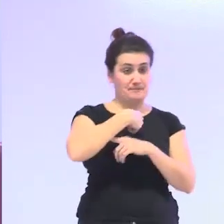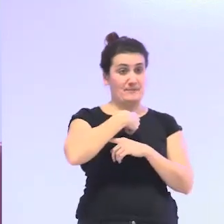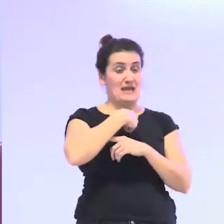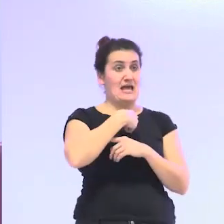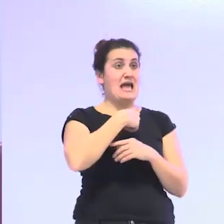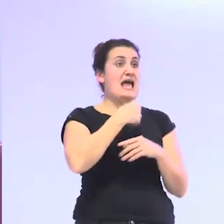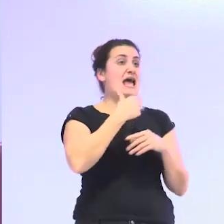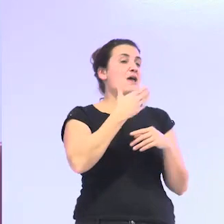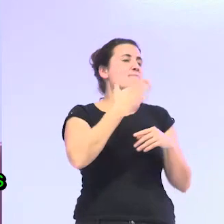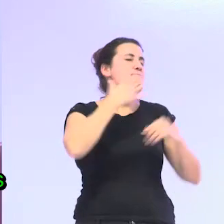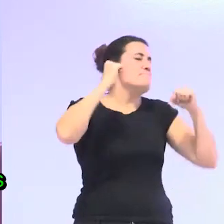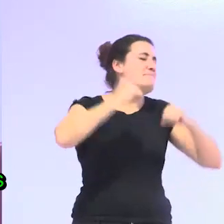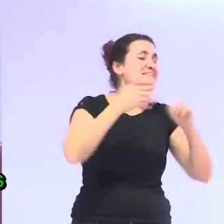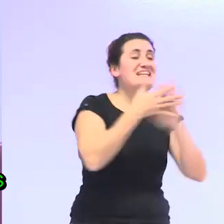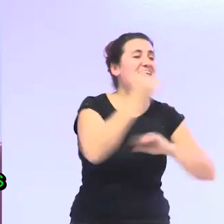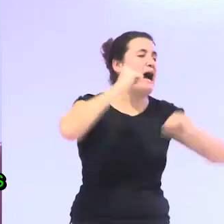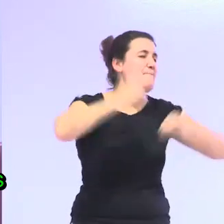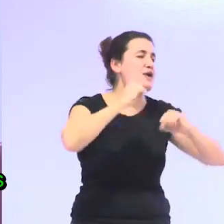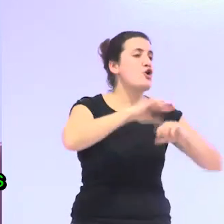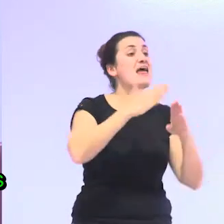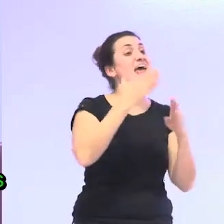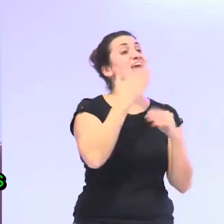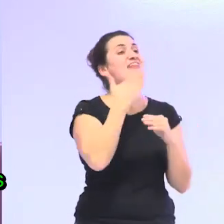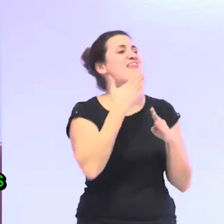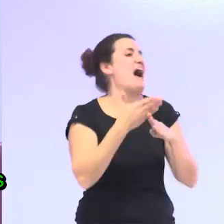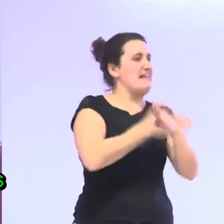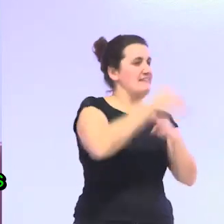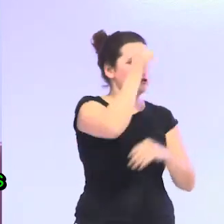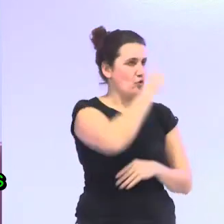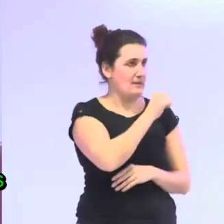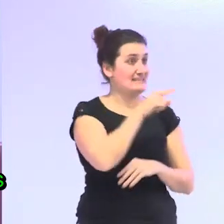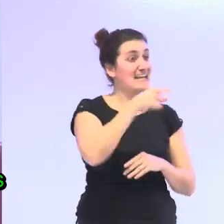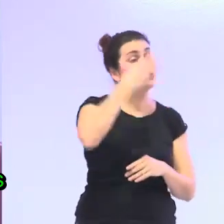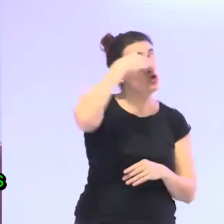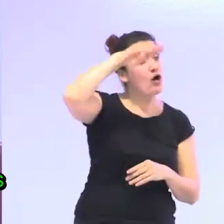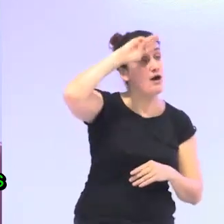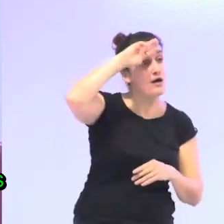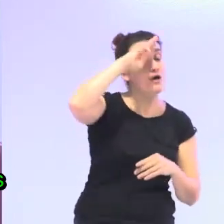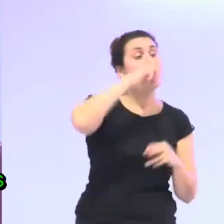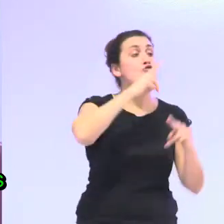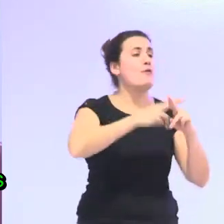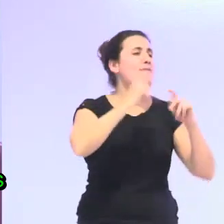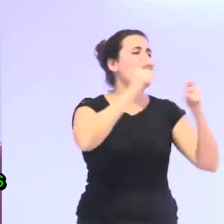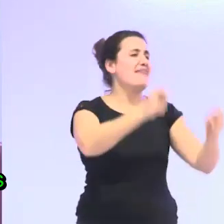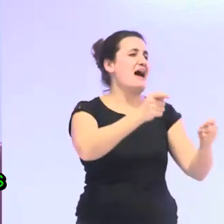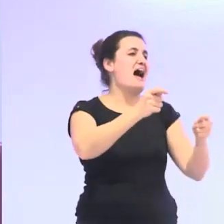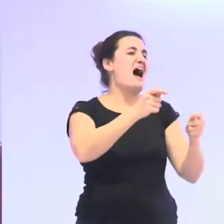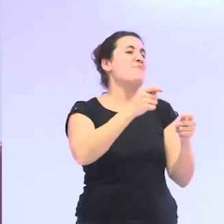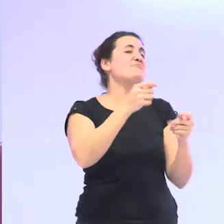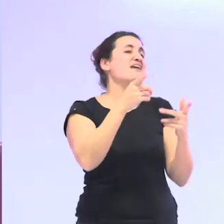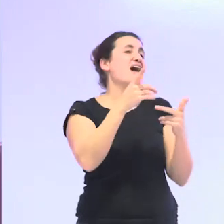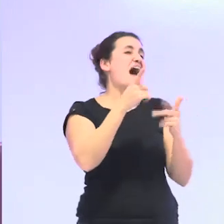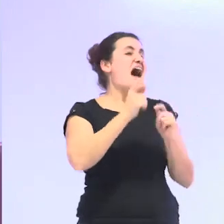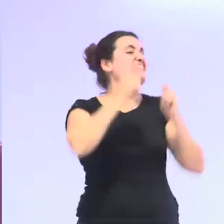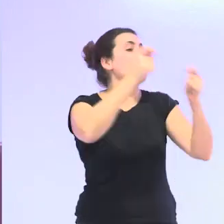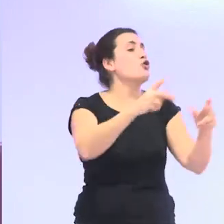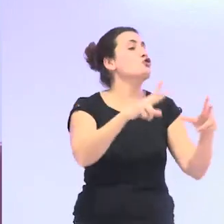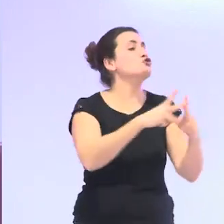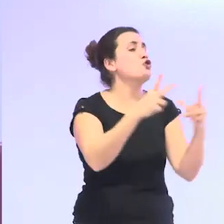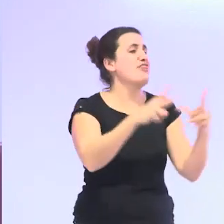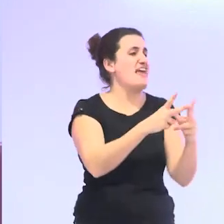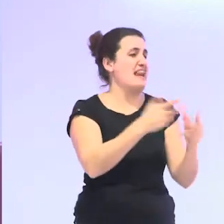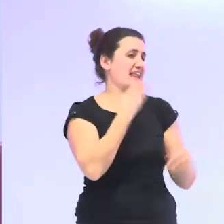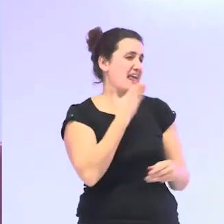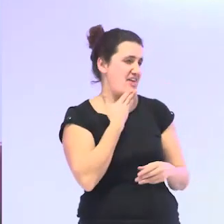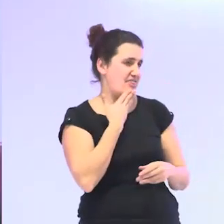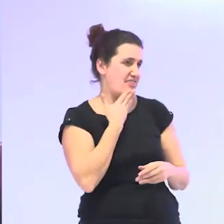a edades más tempranas esto es lo que en antropología llamamos la atribución social de la edad a las mujeres